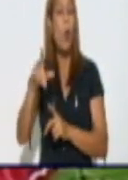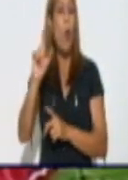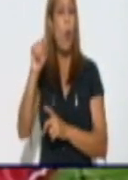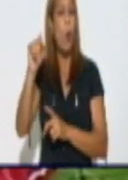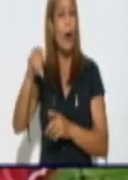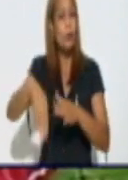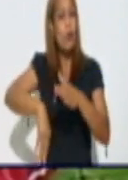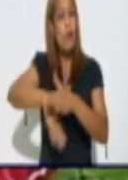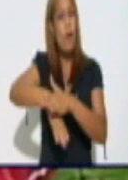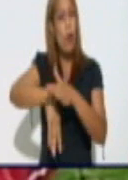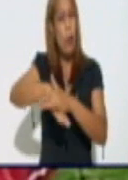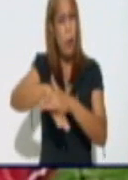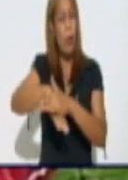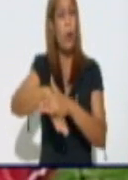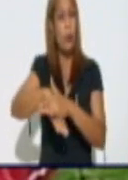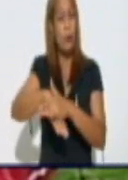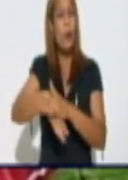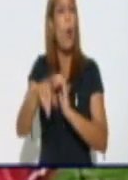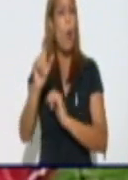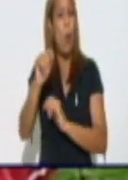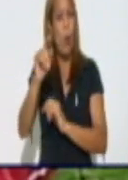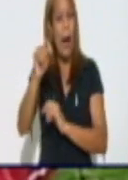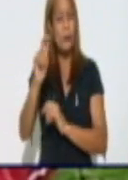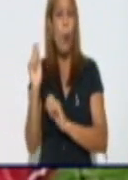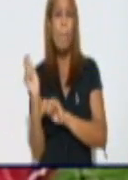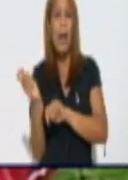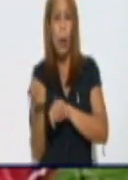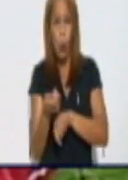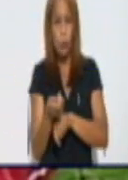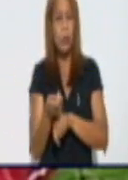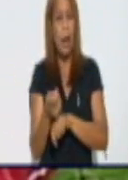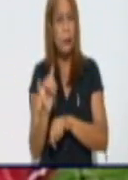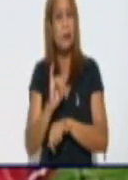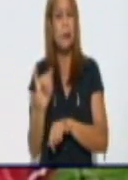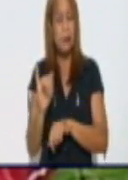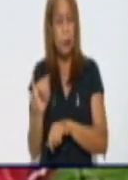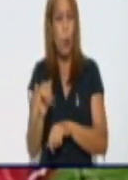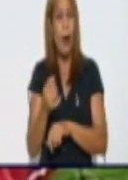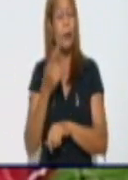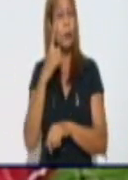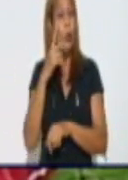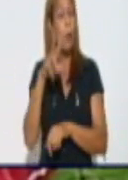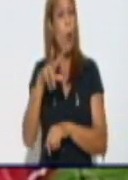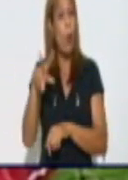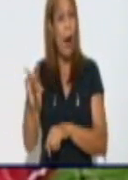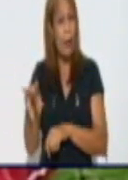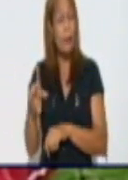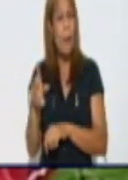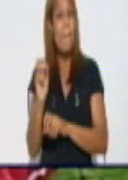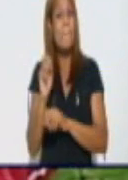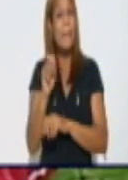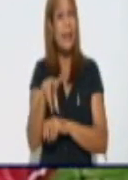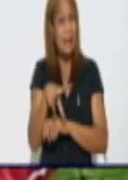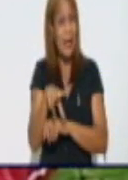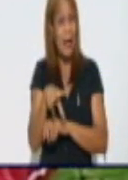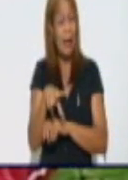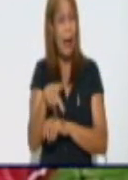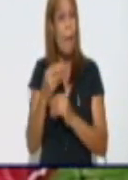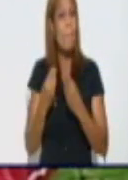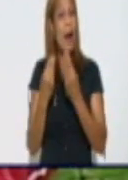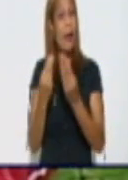calle 12. Estoy buscando el mensaje para darle la dirección exacta, porque además